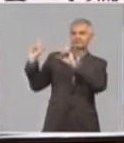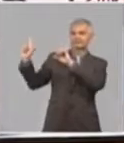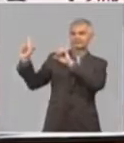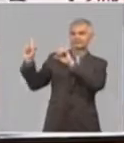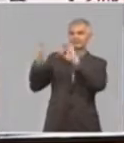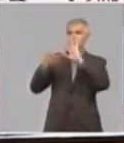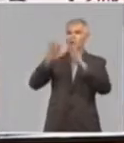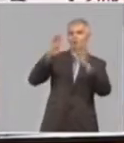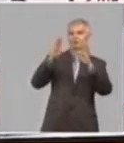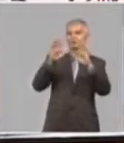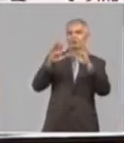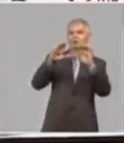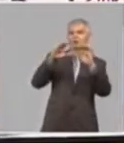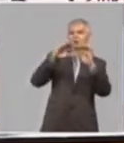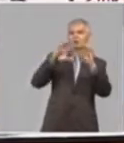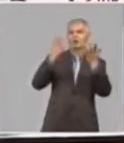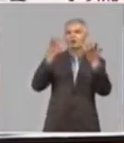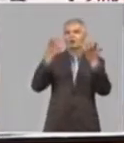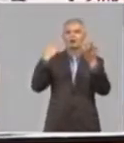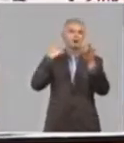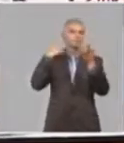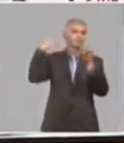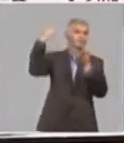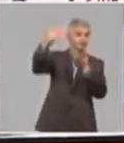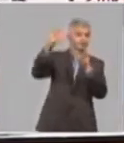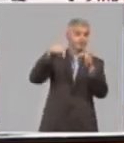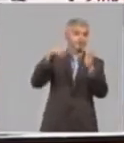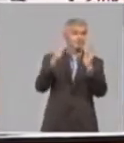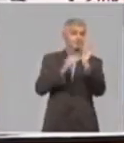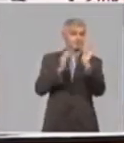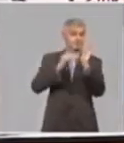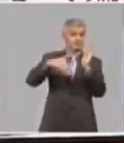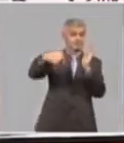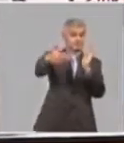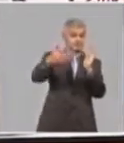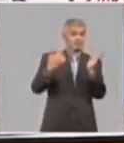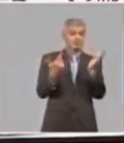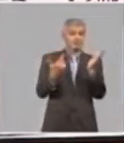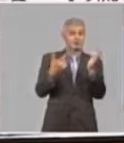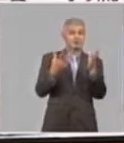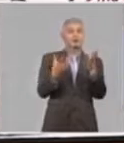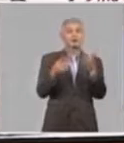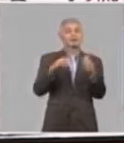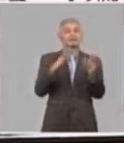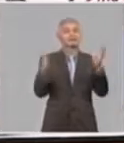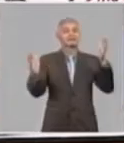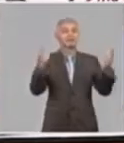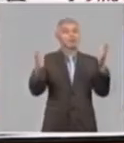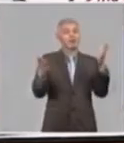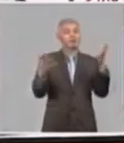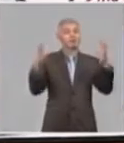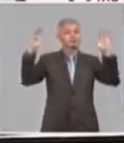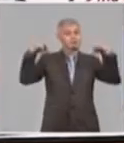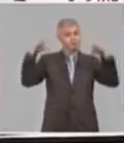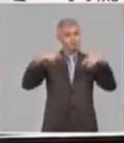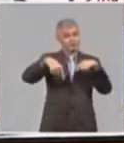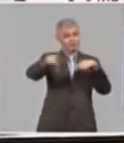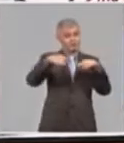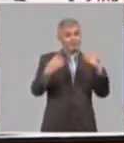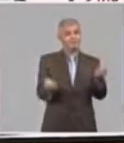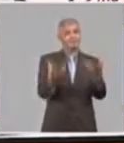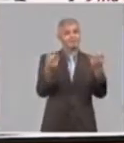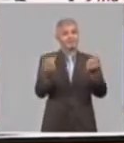el rango y cuáles son las perspectivas que tenemos para las precipitaciones en el periodo húmedo, lo cual me permite